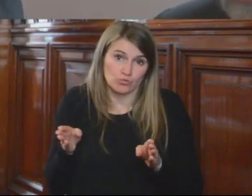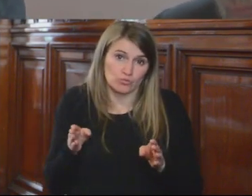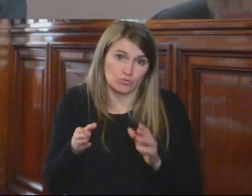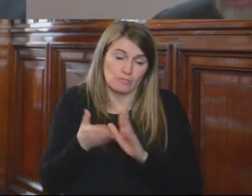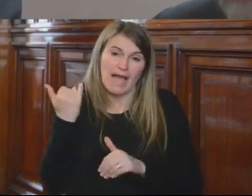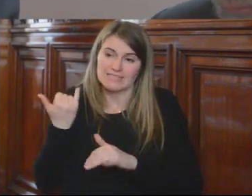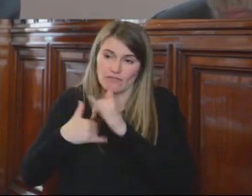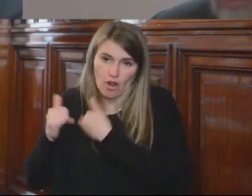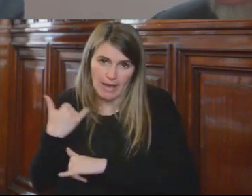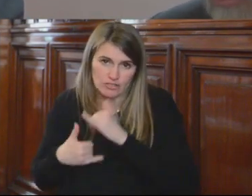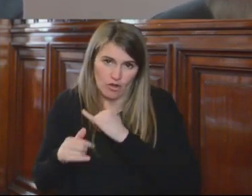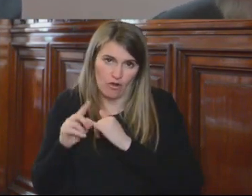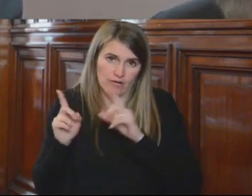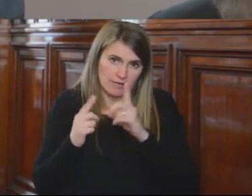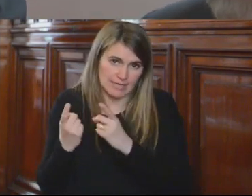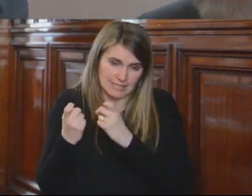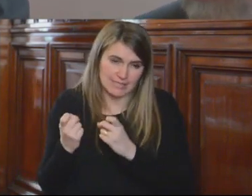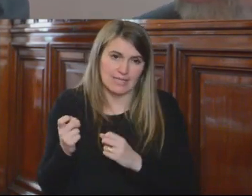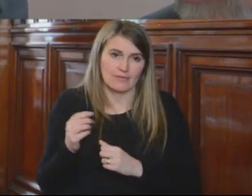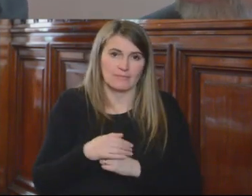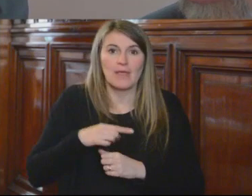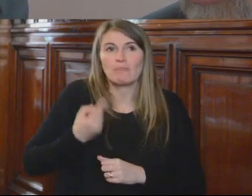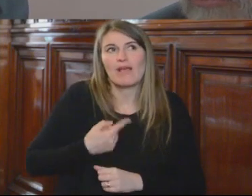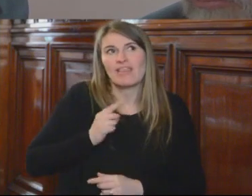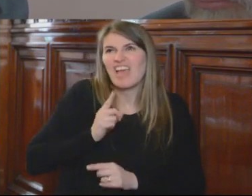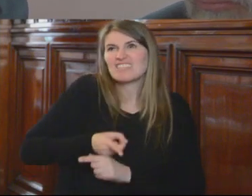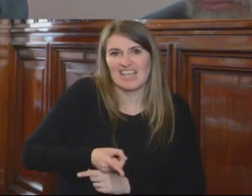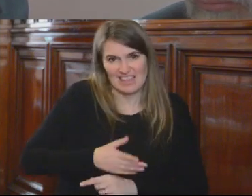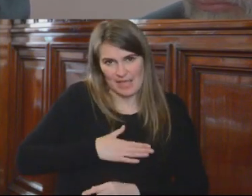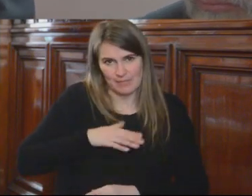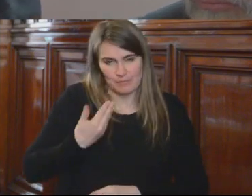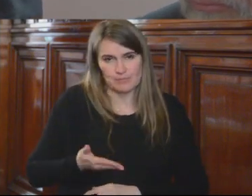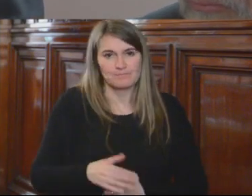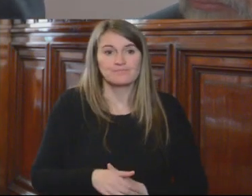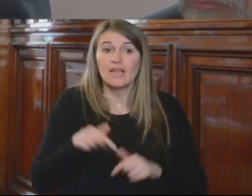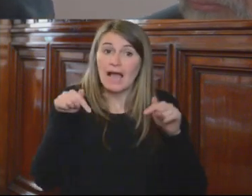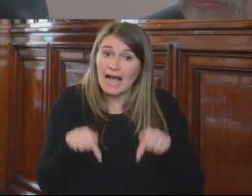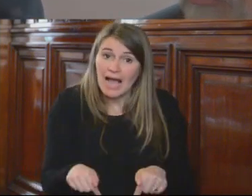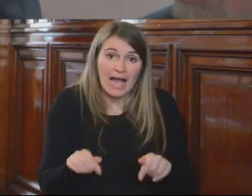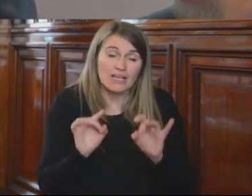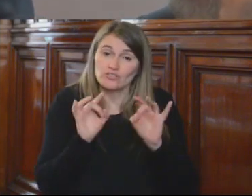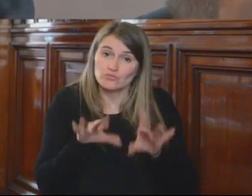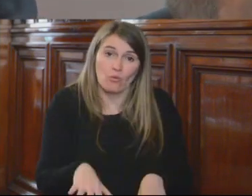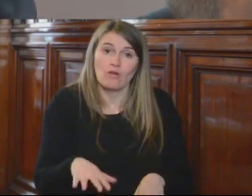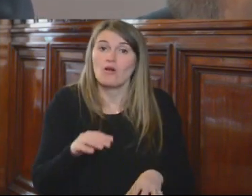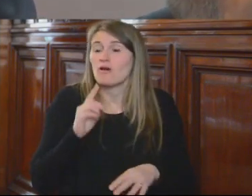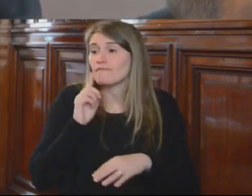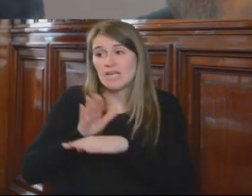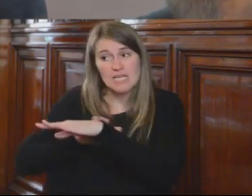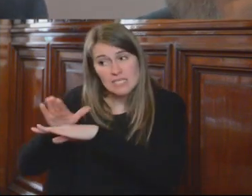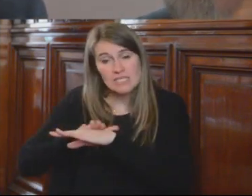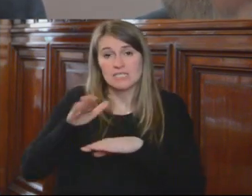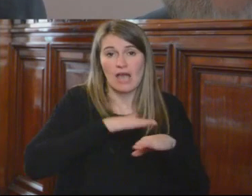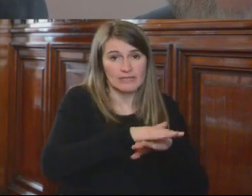informaciones para decidir. Acá nos cabe solamente celebrar el clima de respeto, de